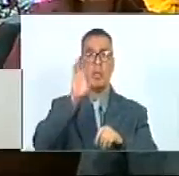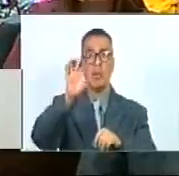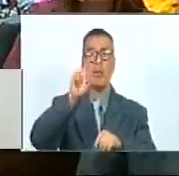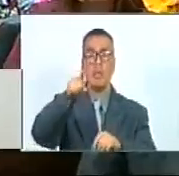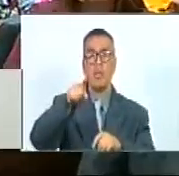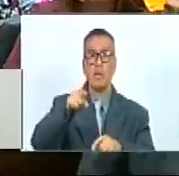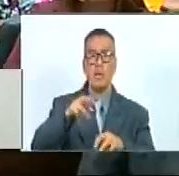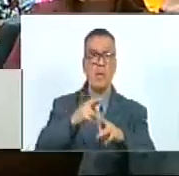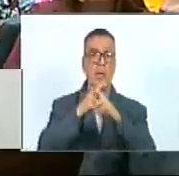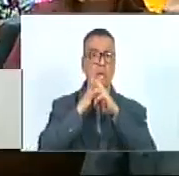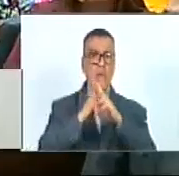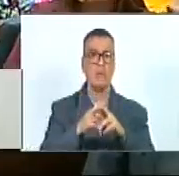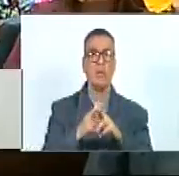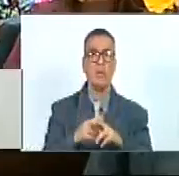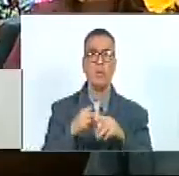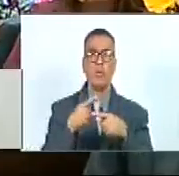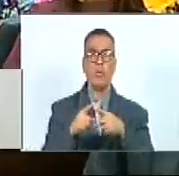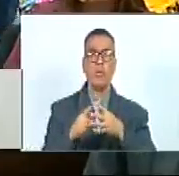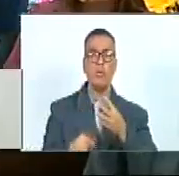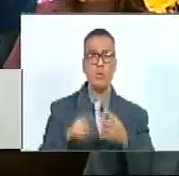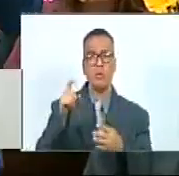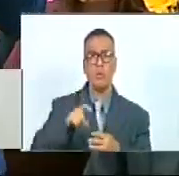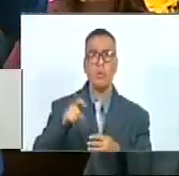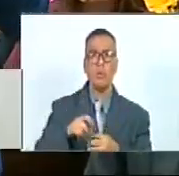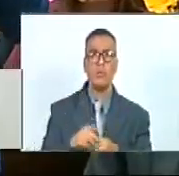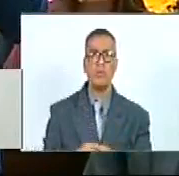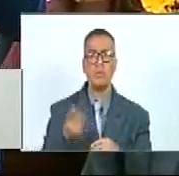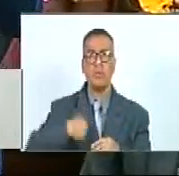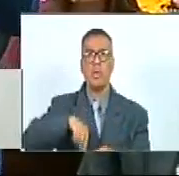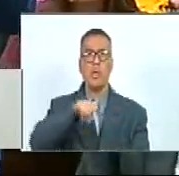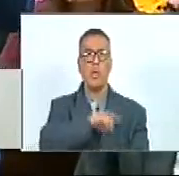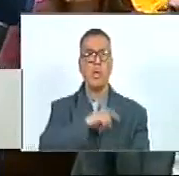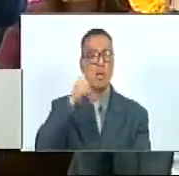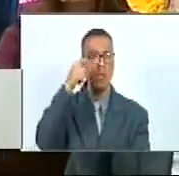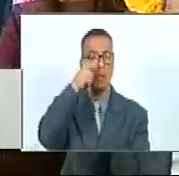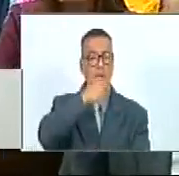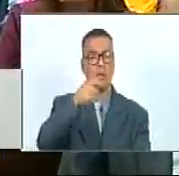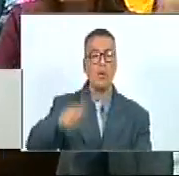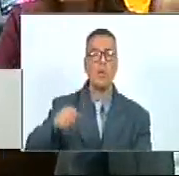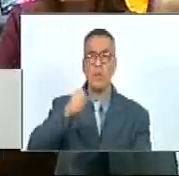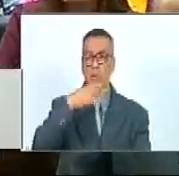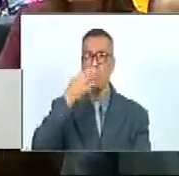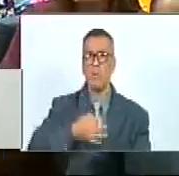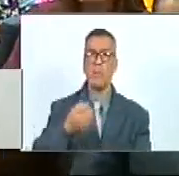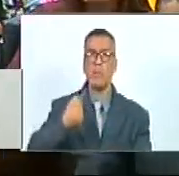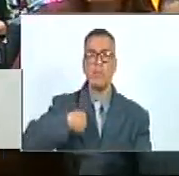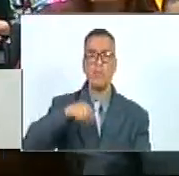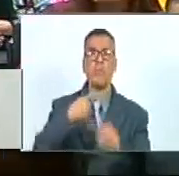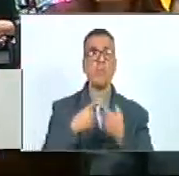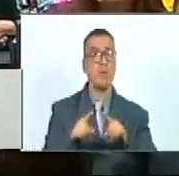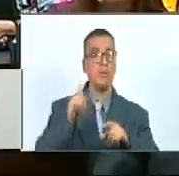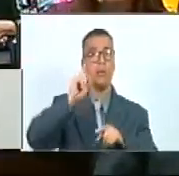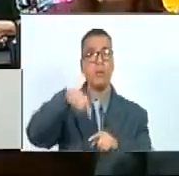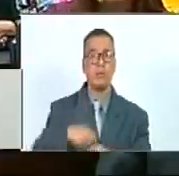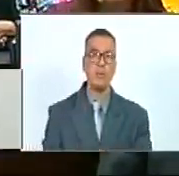ha dado respuesta a un conjunto de necesidades de nuestro pueblo de manera eficiente pero también en la lucha contra el burocratismo